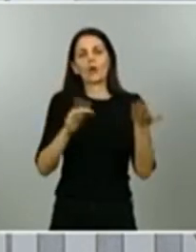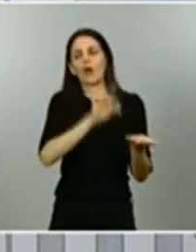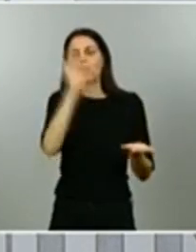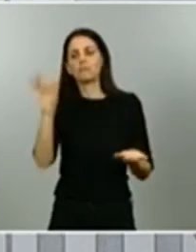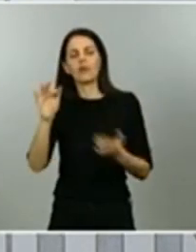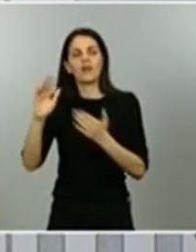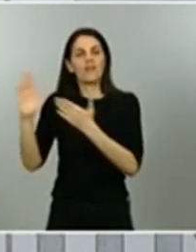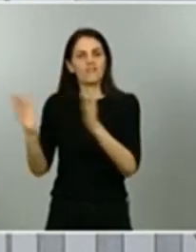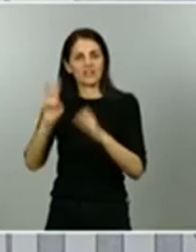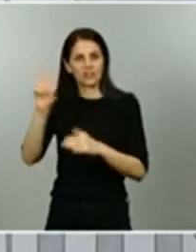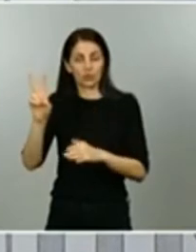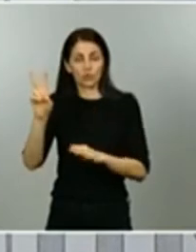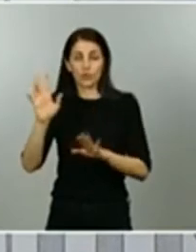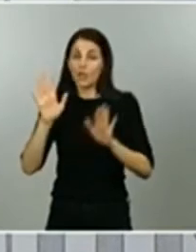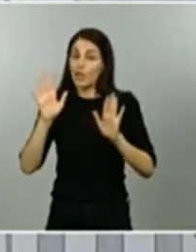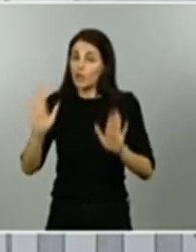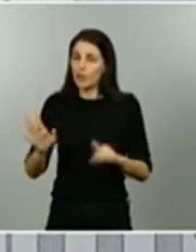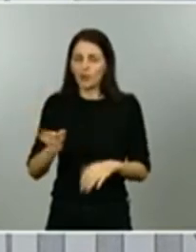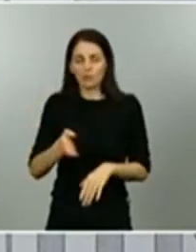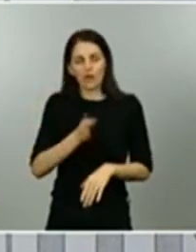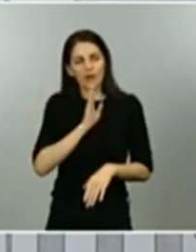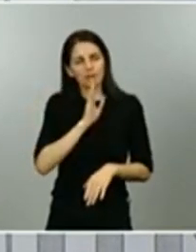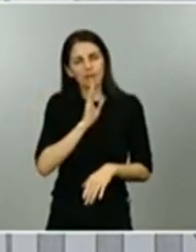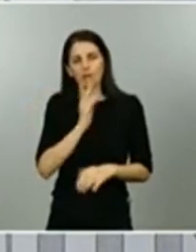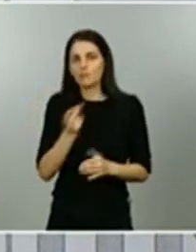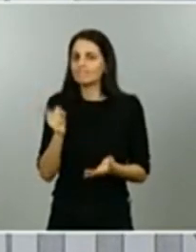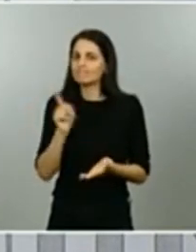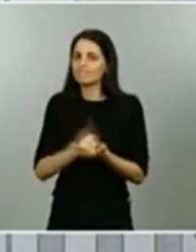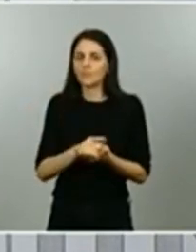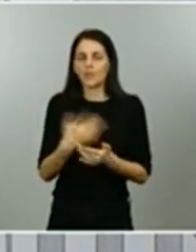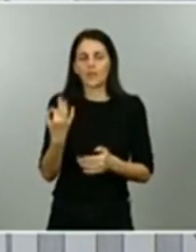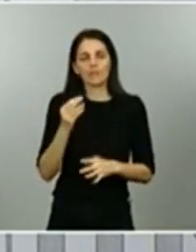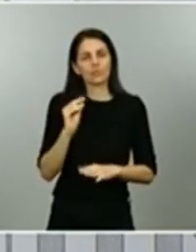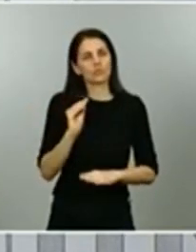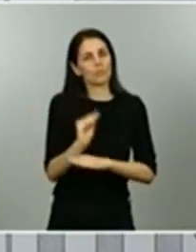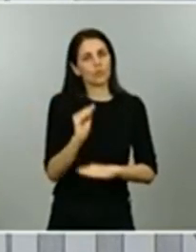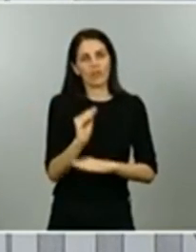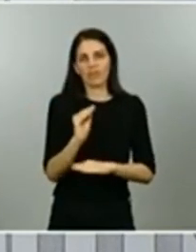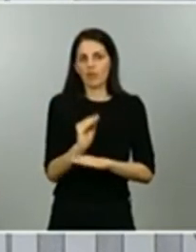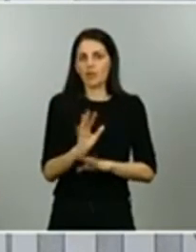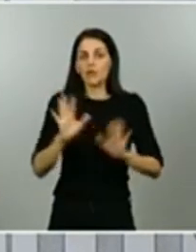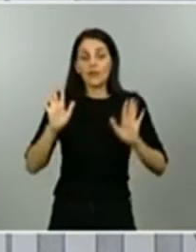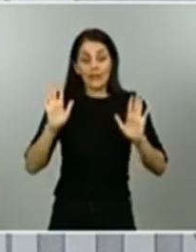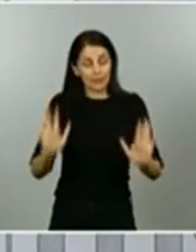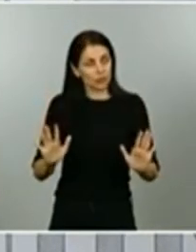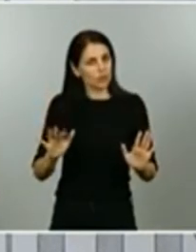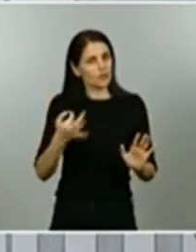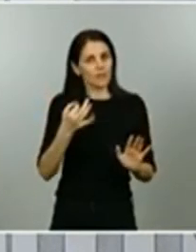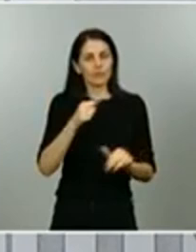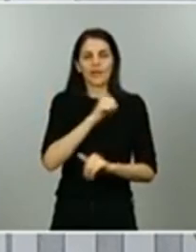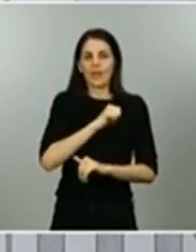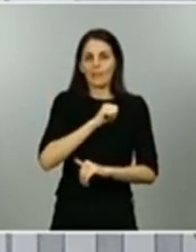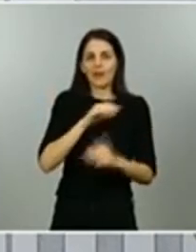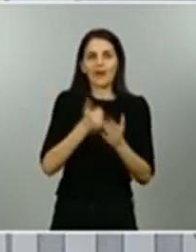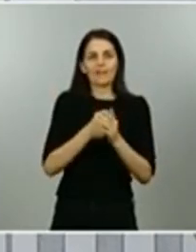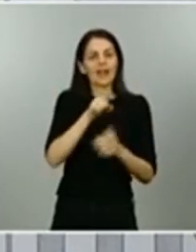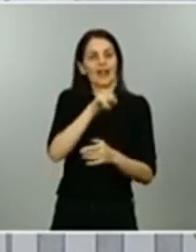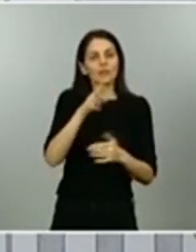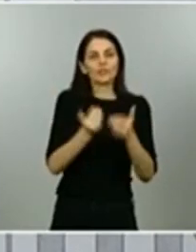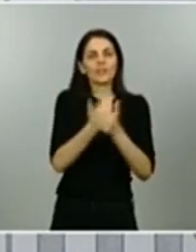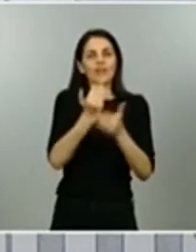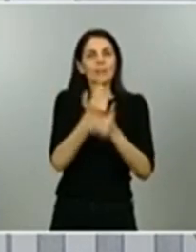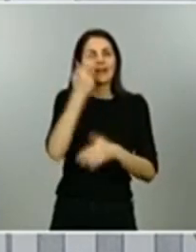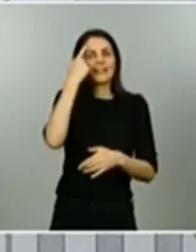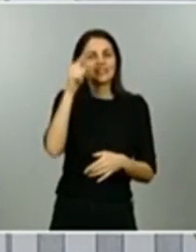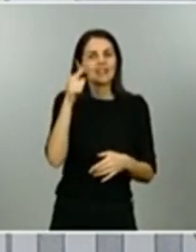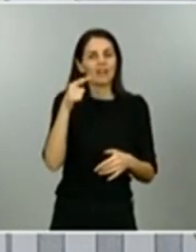con mucha prudencia y por tanto la prudencia aconseja que esperemos un periodo de incubación máximo que es de 14 días para ver los efectos de estas medidas en esas